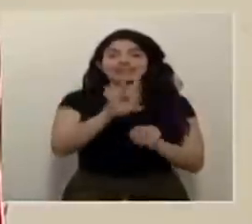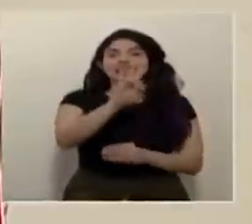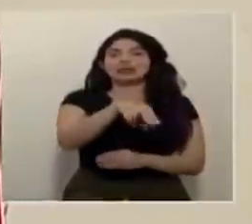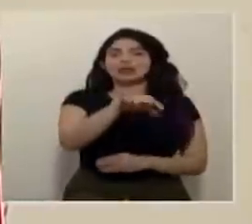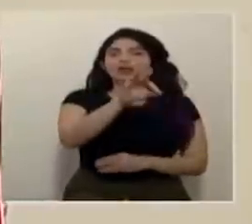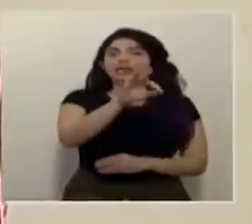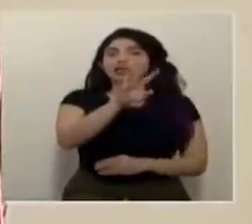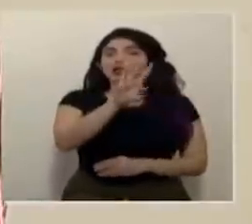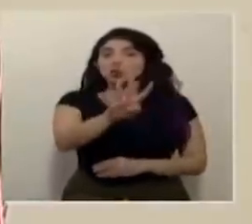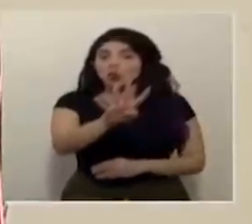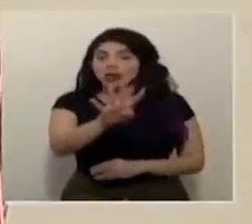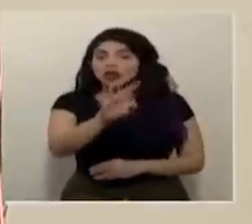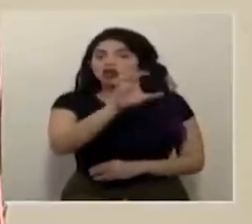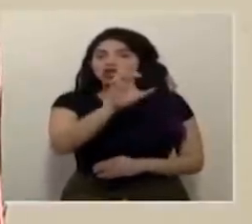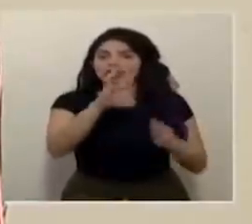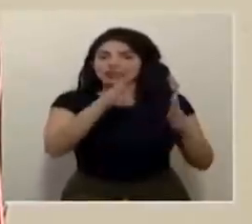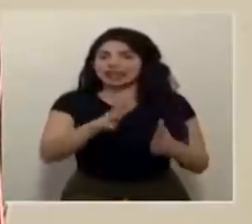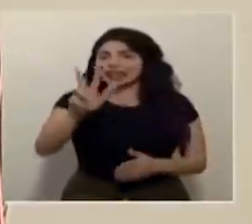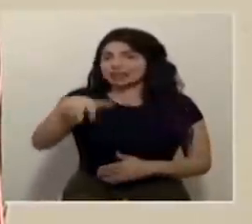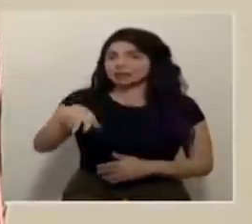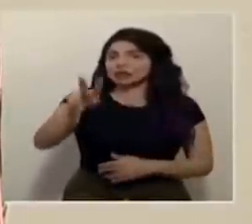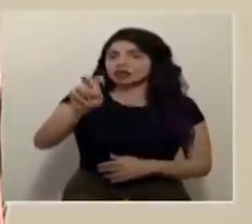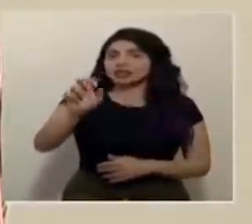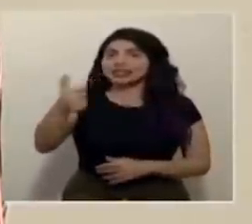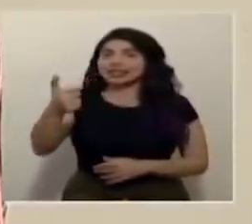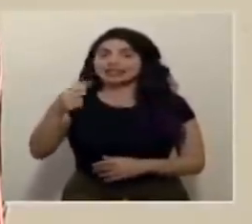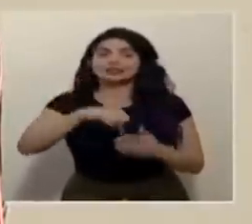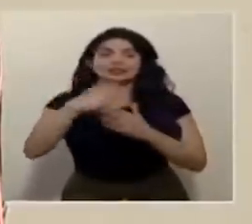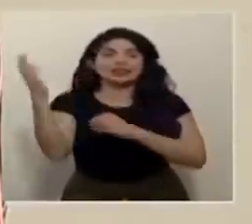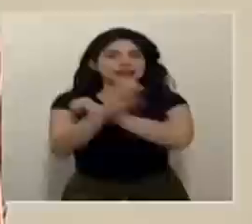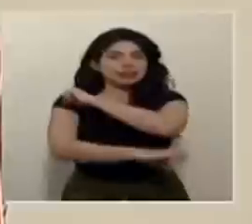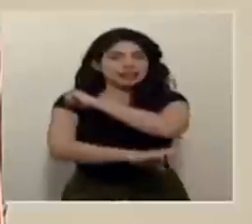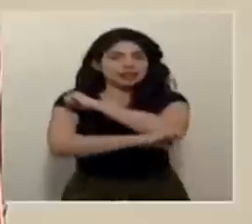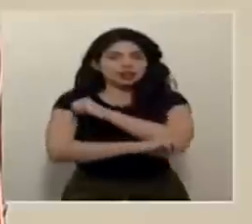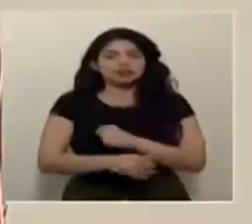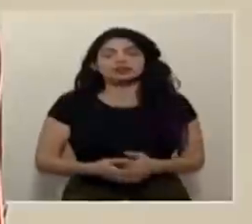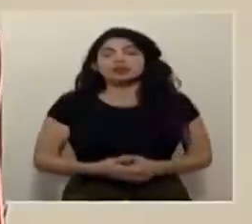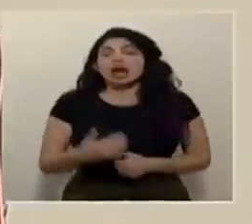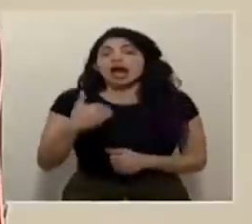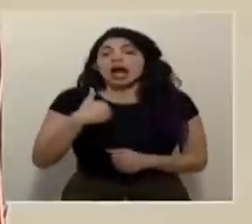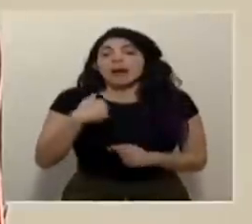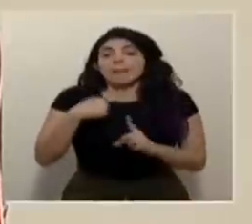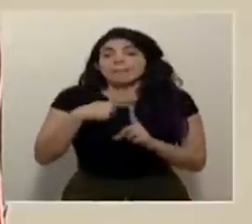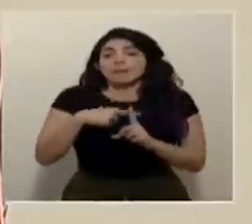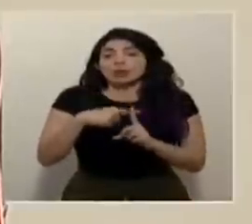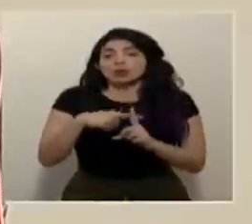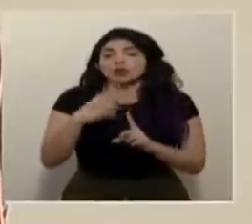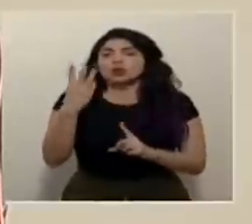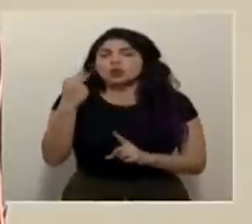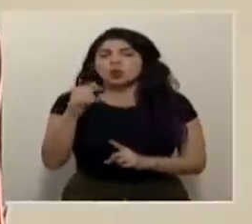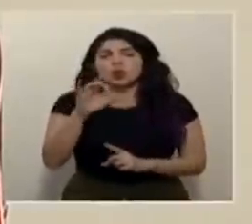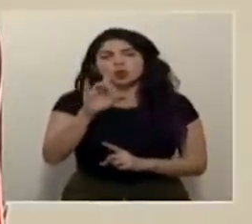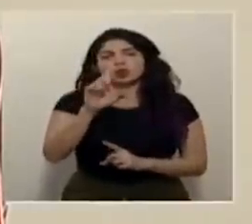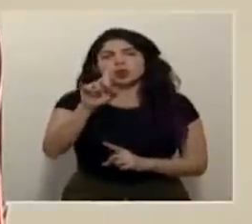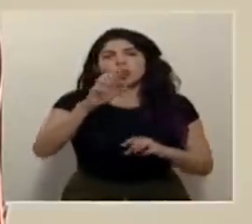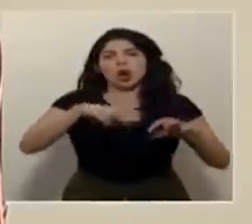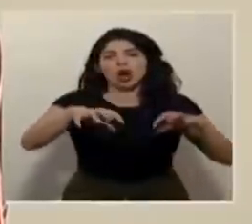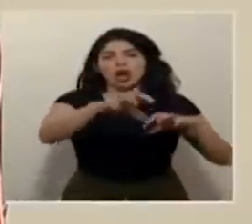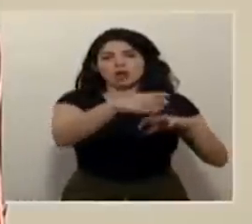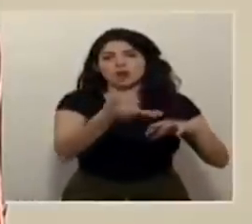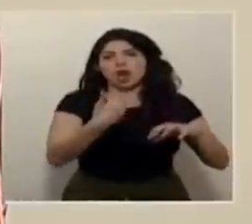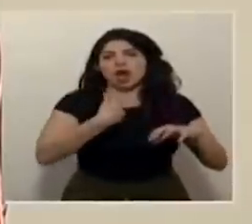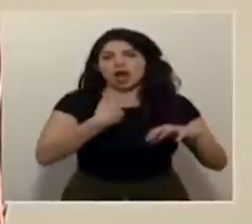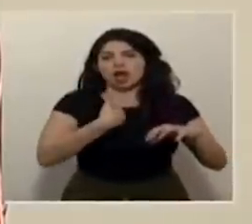.904 son costarricenses y 3.210 son extranjeros. Tenemos casos positivos en 81 cantones.